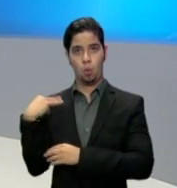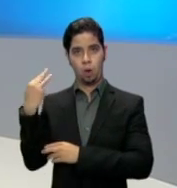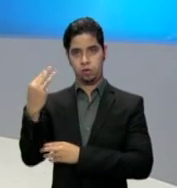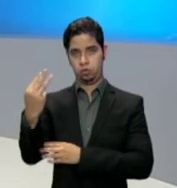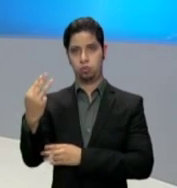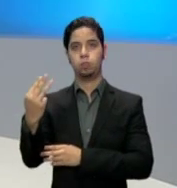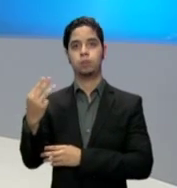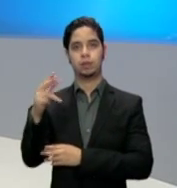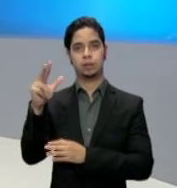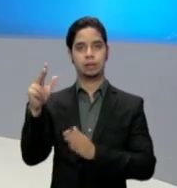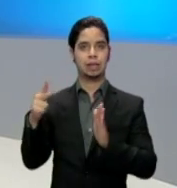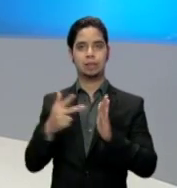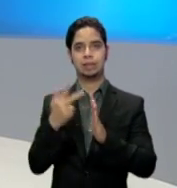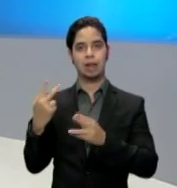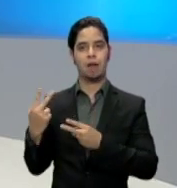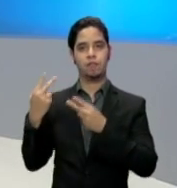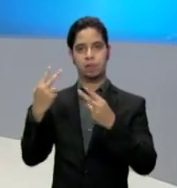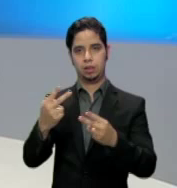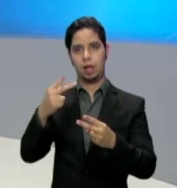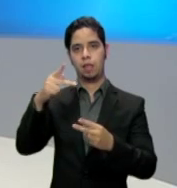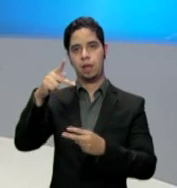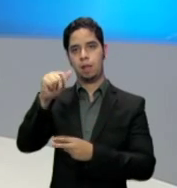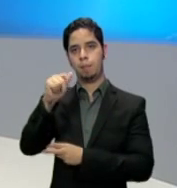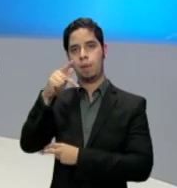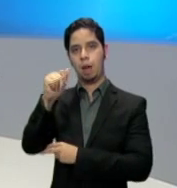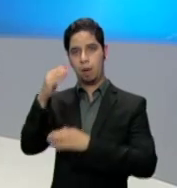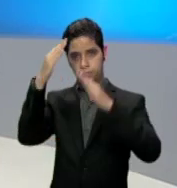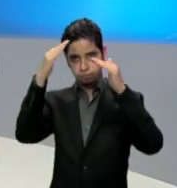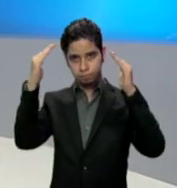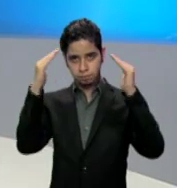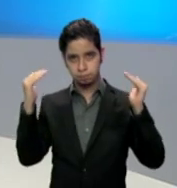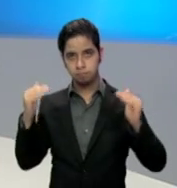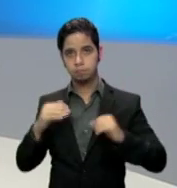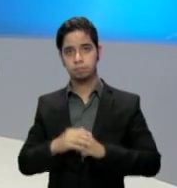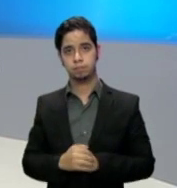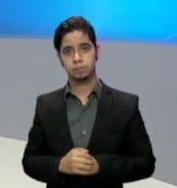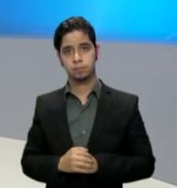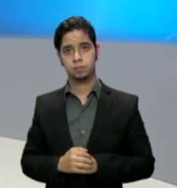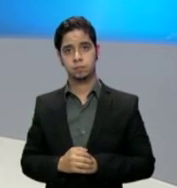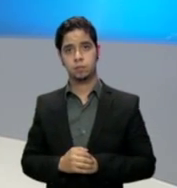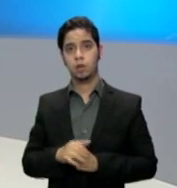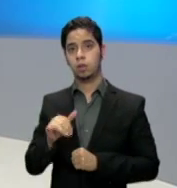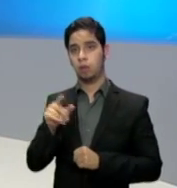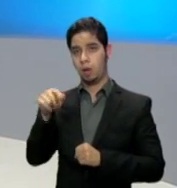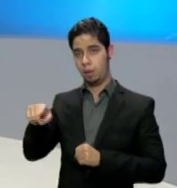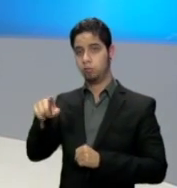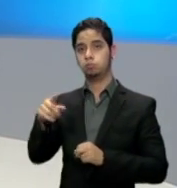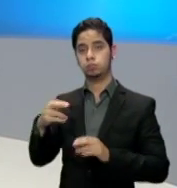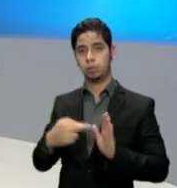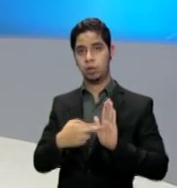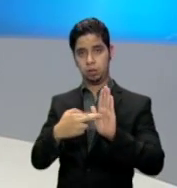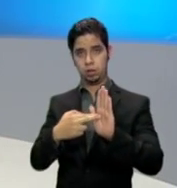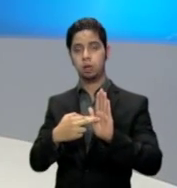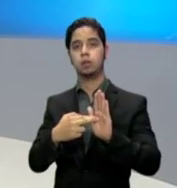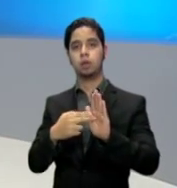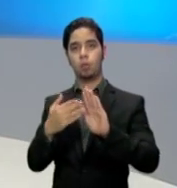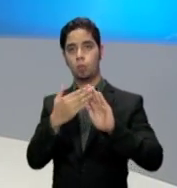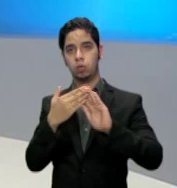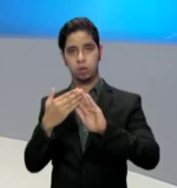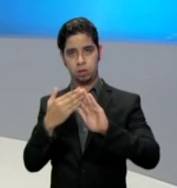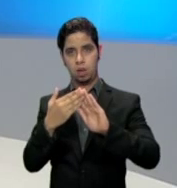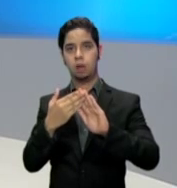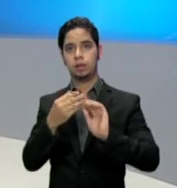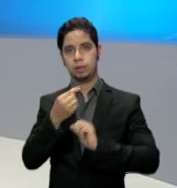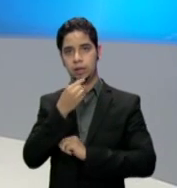Papa a la Casa Blanca, cerca de 15 mil personas de amplia diversidad, incluidos representantes de la comunidad gay, se dieron cita en los